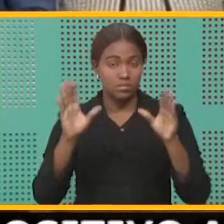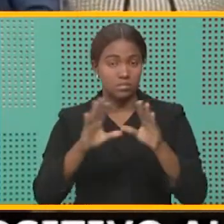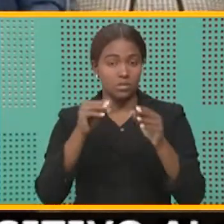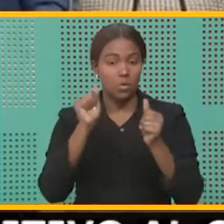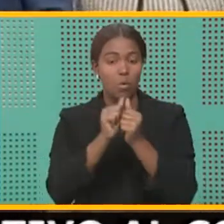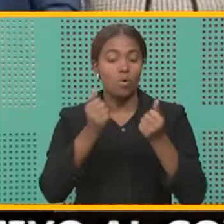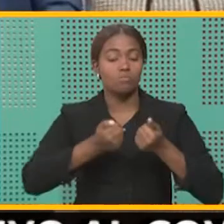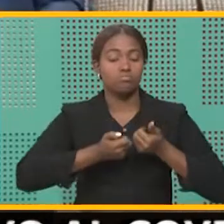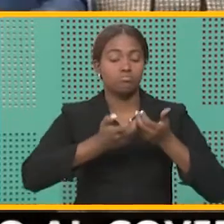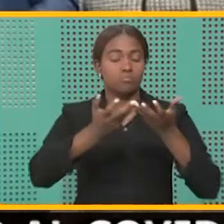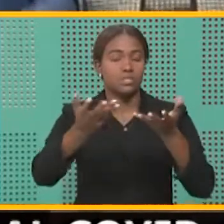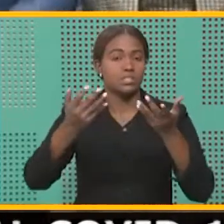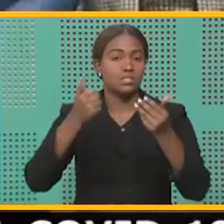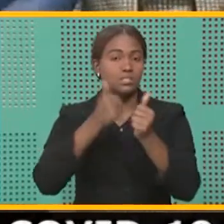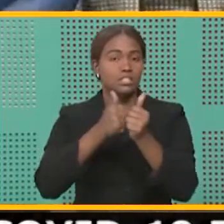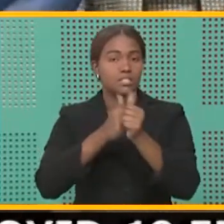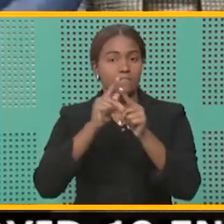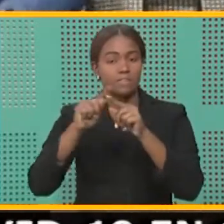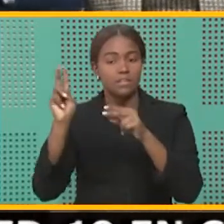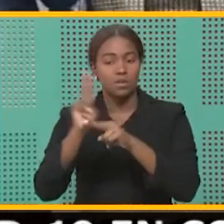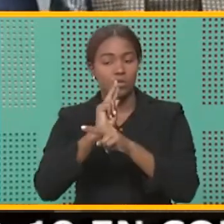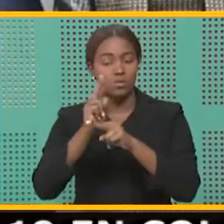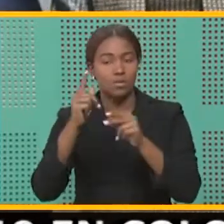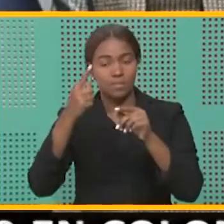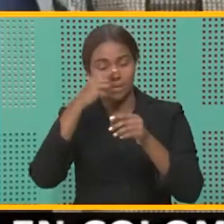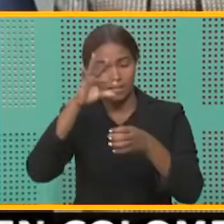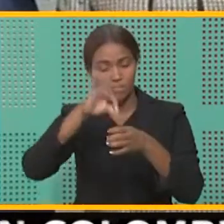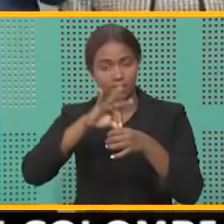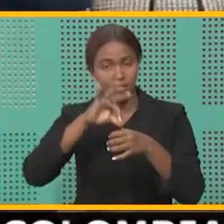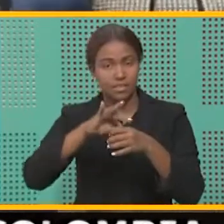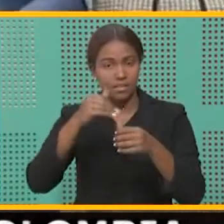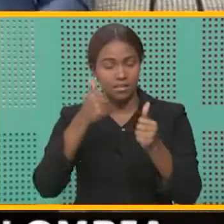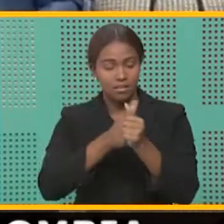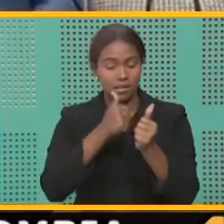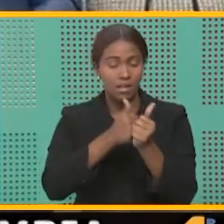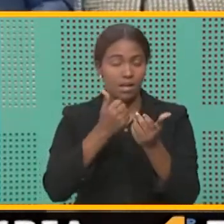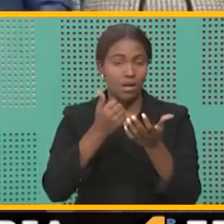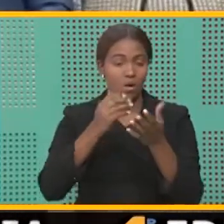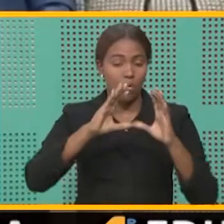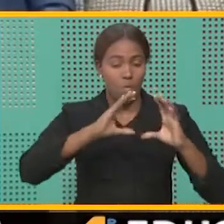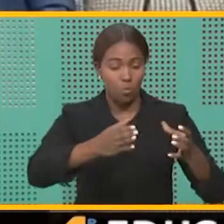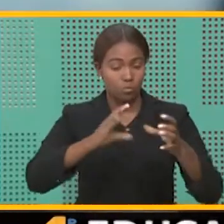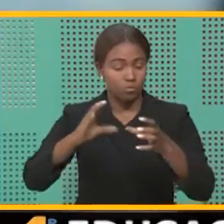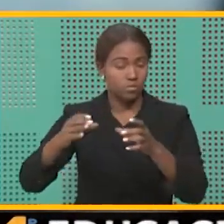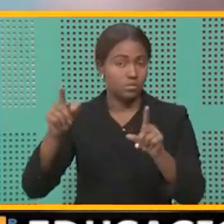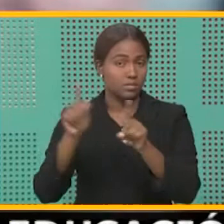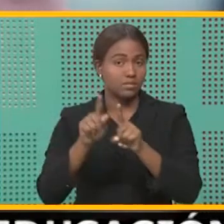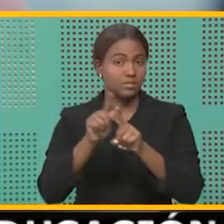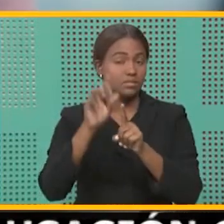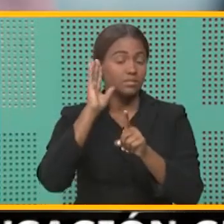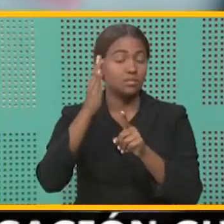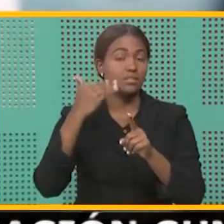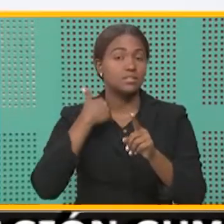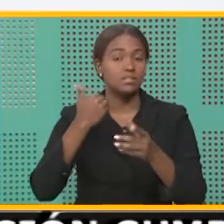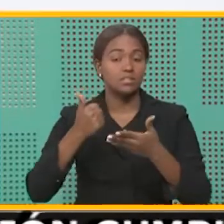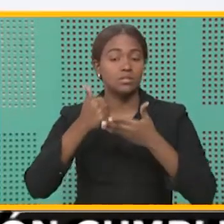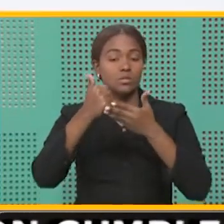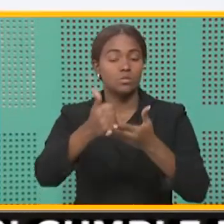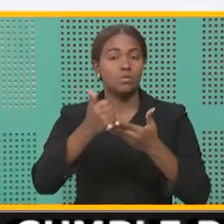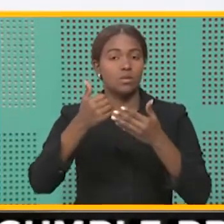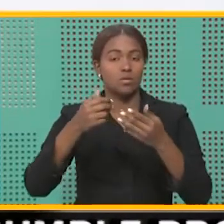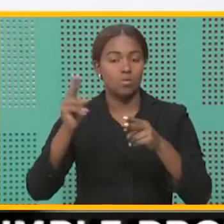distribución de los materiales electorales a las juntas y también de las maletas